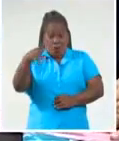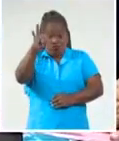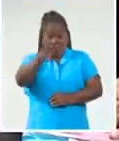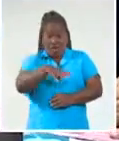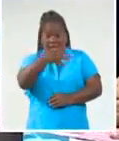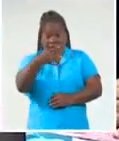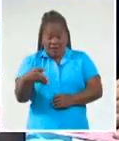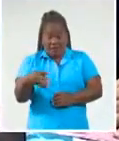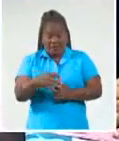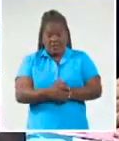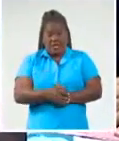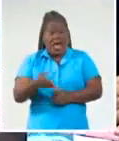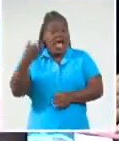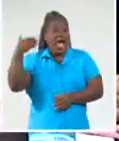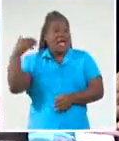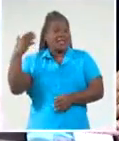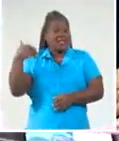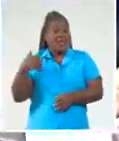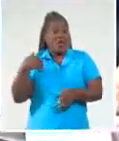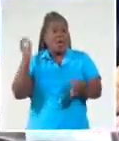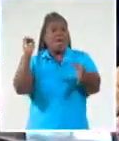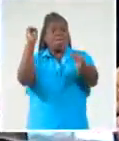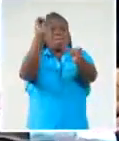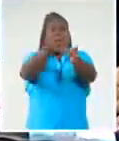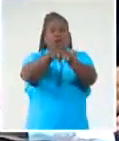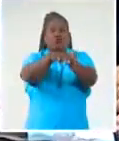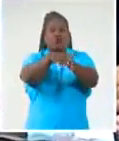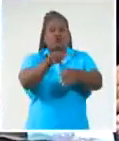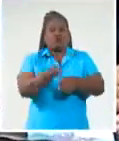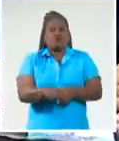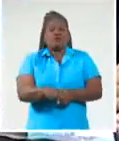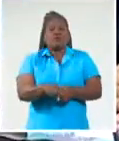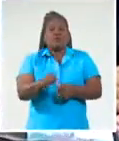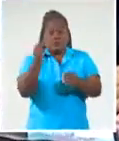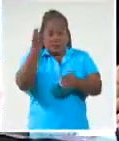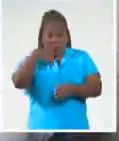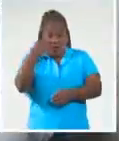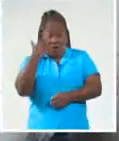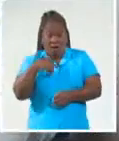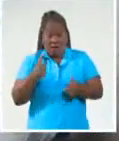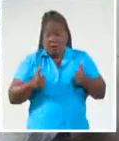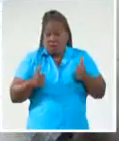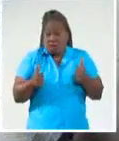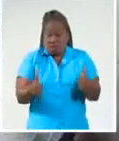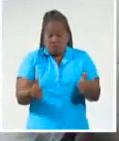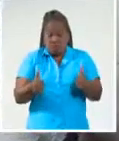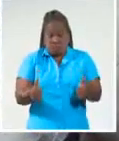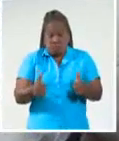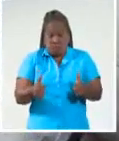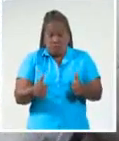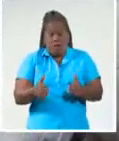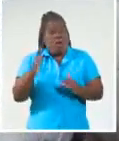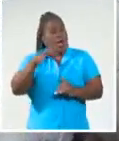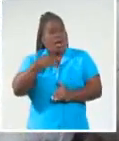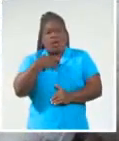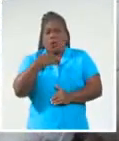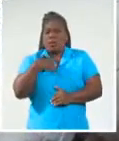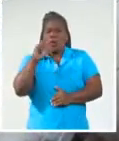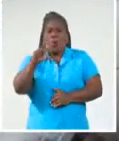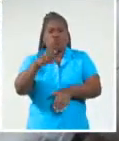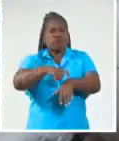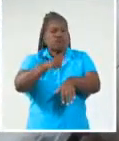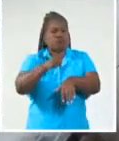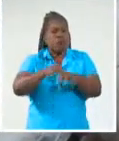Liga Superior de Baloncesto. Y bueno, Ciudad Ávila se reforzó muy bien, un equipo histórico que no ha tenido buenos resultados en las últimas Ligas,